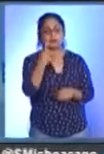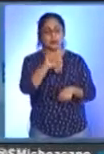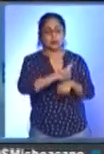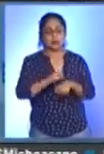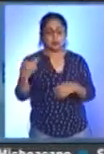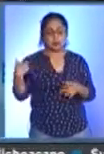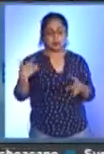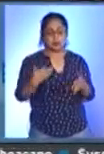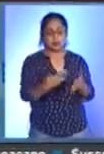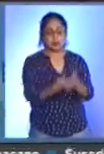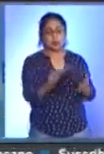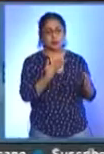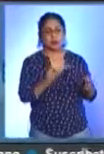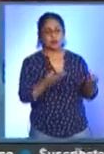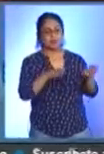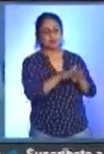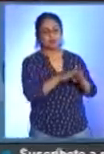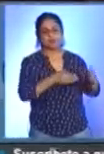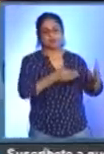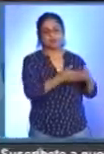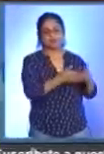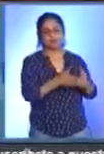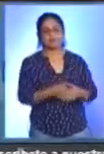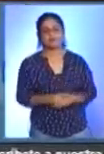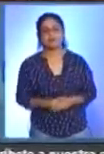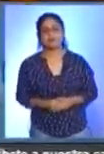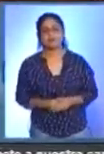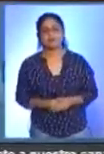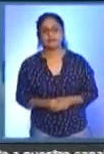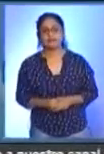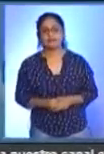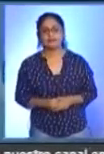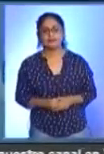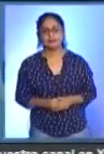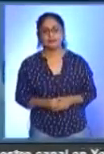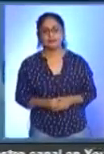bloqueo. Con información de Yesenia Magaña, SM Noticias.